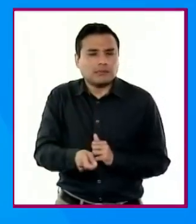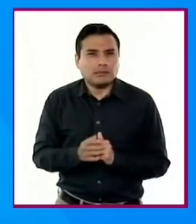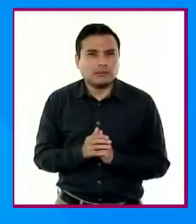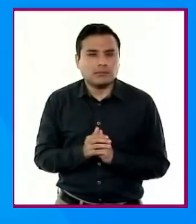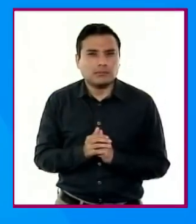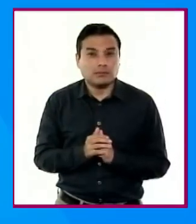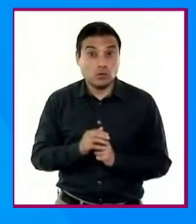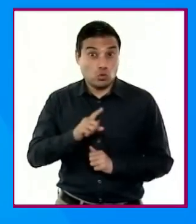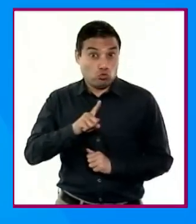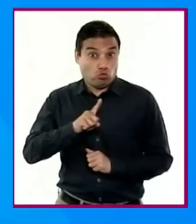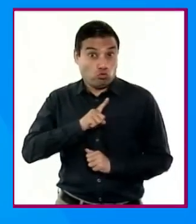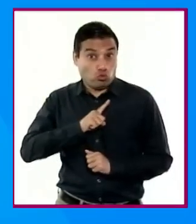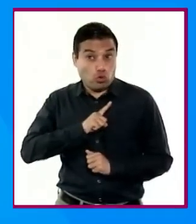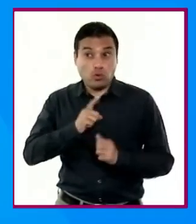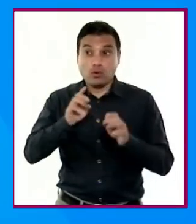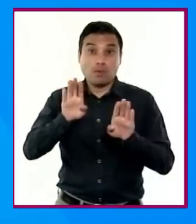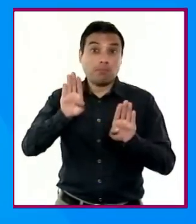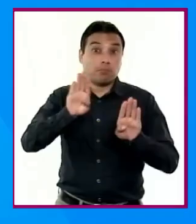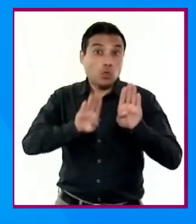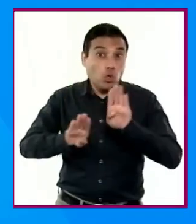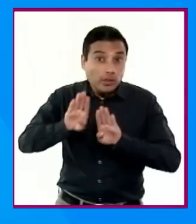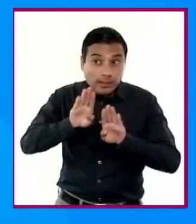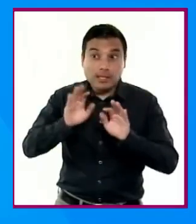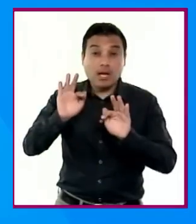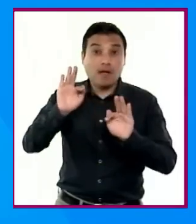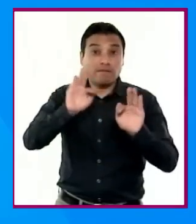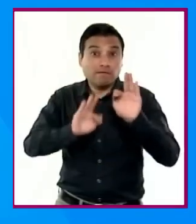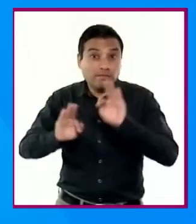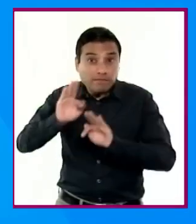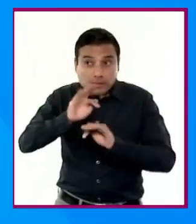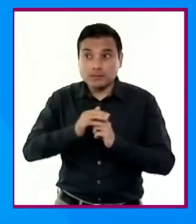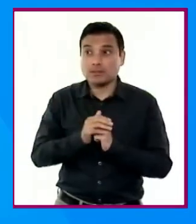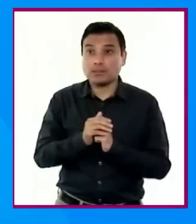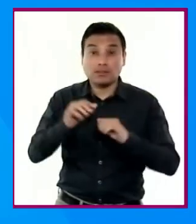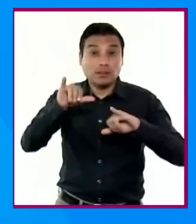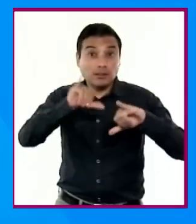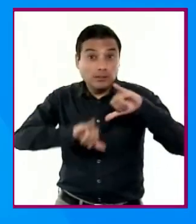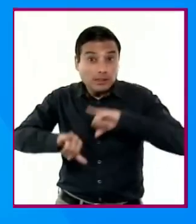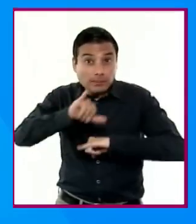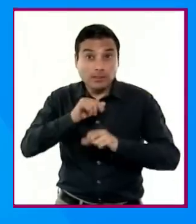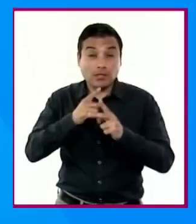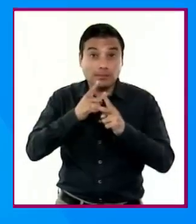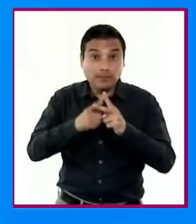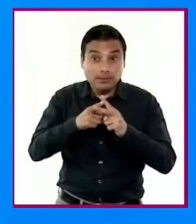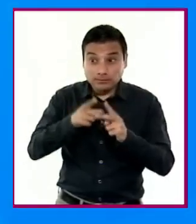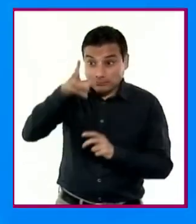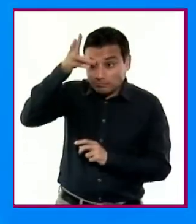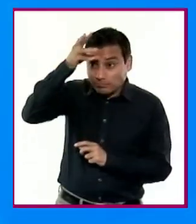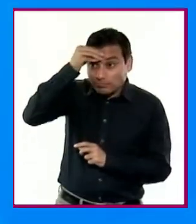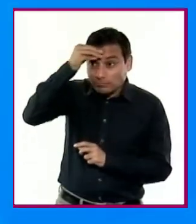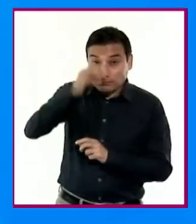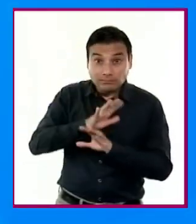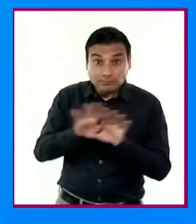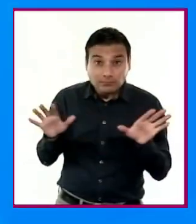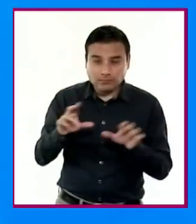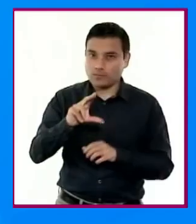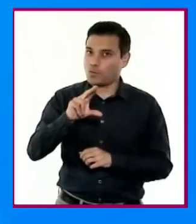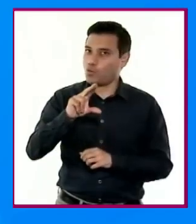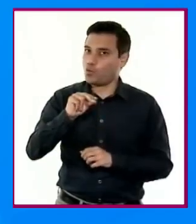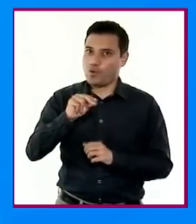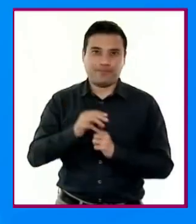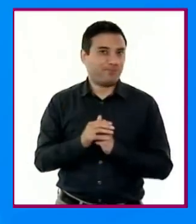estudio de la biología, de la física, de la química o de las matemáticas, ya que aquí